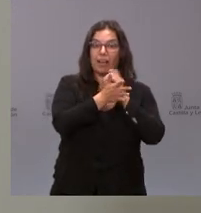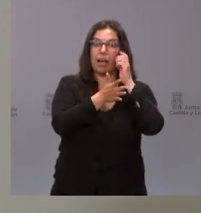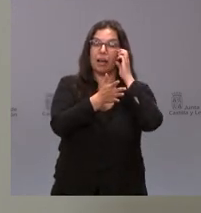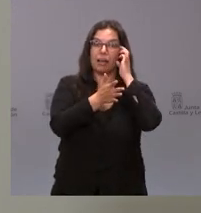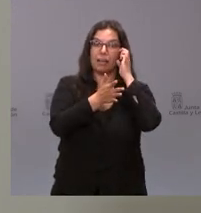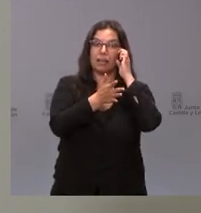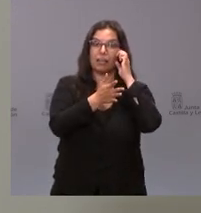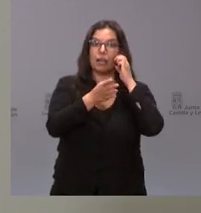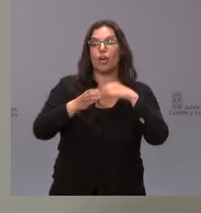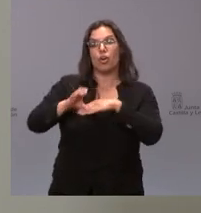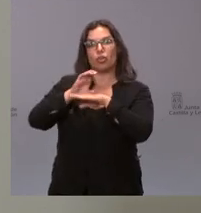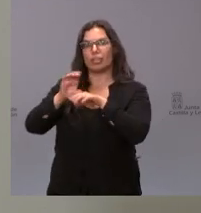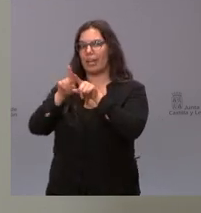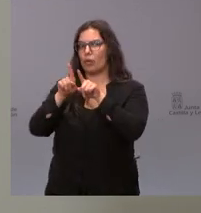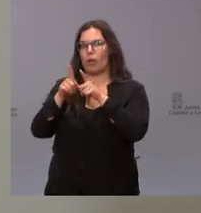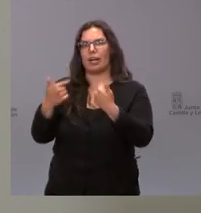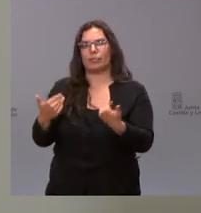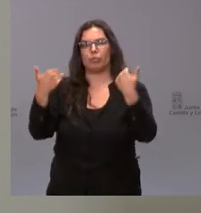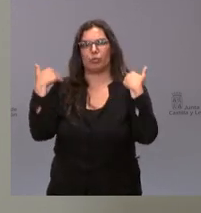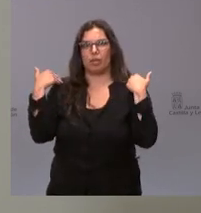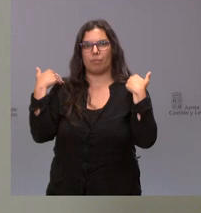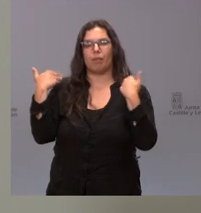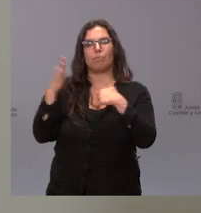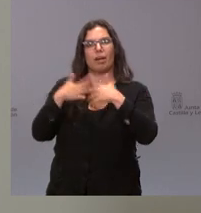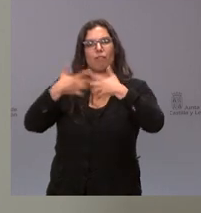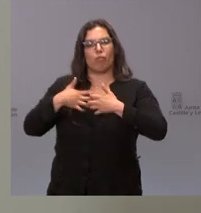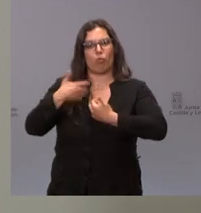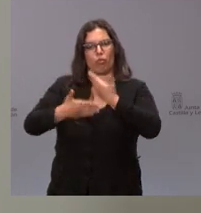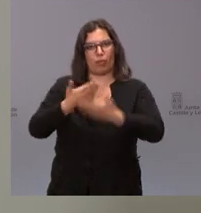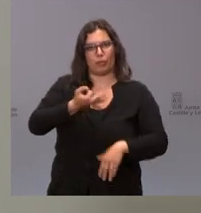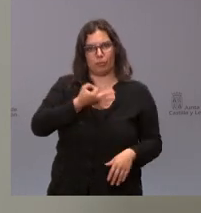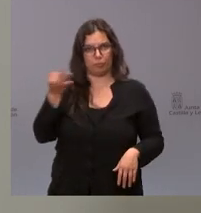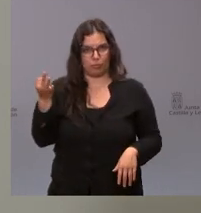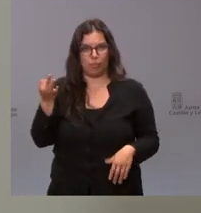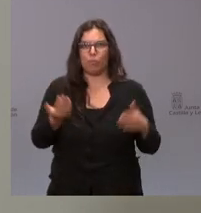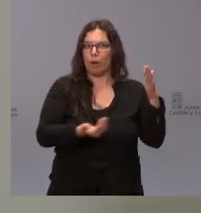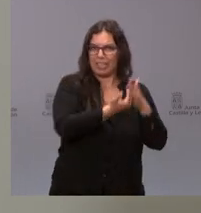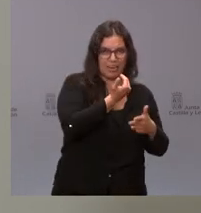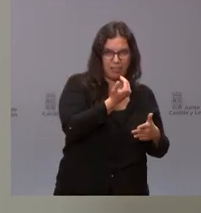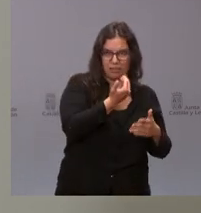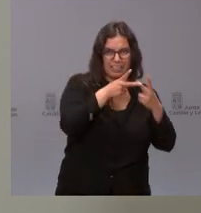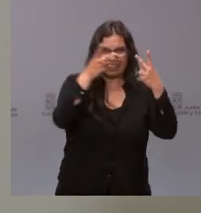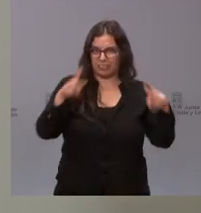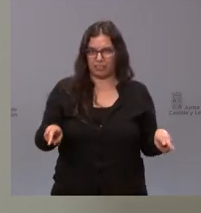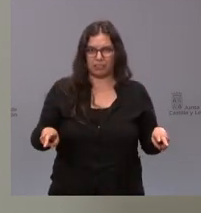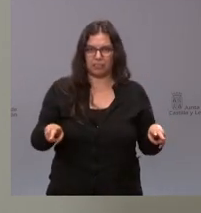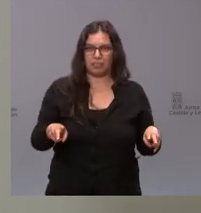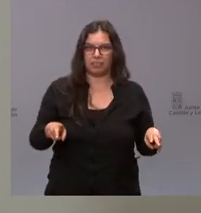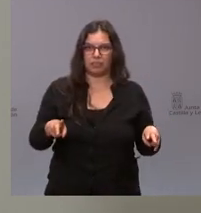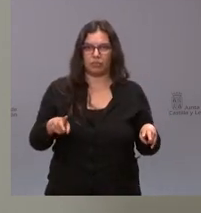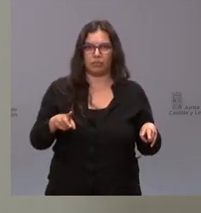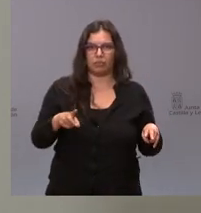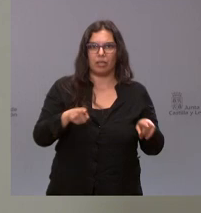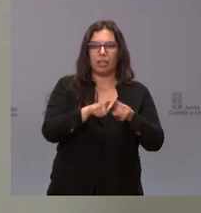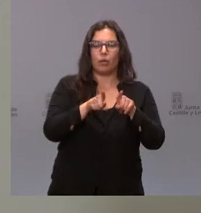tiene la consejería de Sanidad de asegurar un adecuado funcionamiento y rentabilidad de mismos por la mañana porque esta es una cuestión que